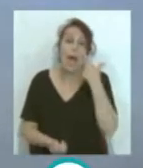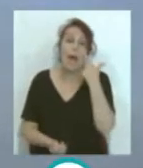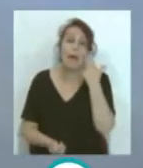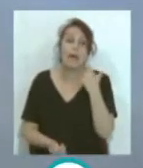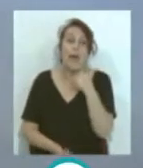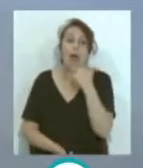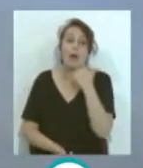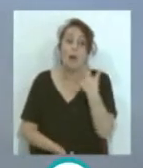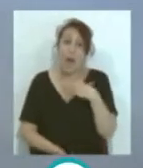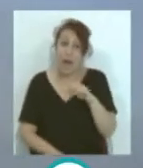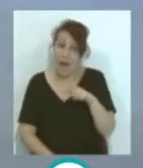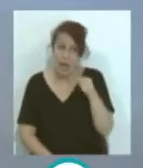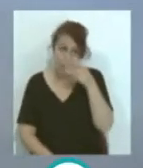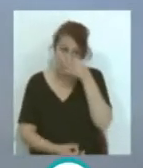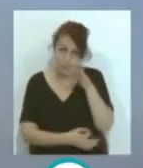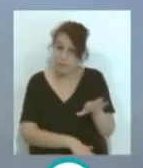estás inculpando a Cala...